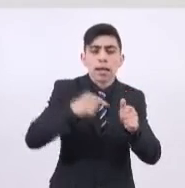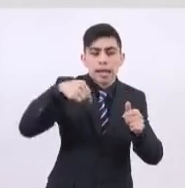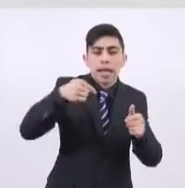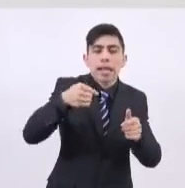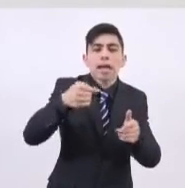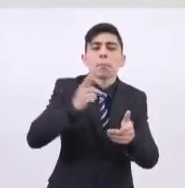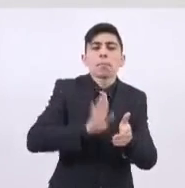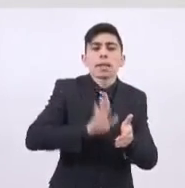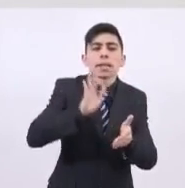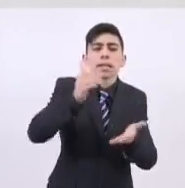de la ciudad. Muchas gracias.